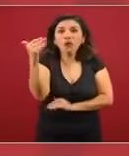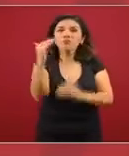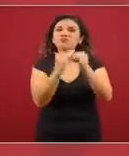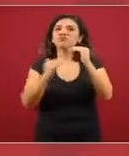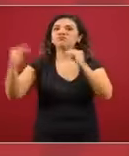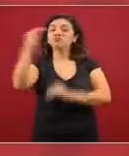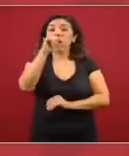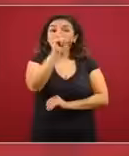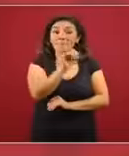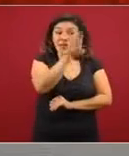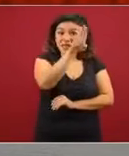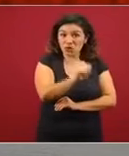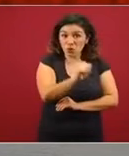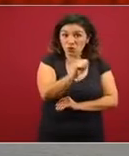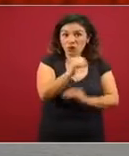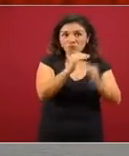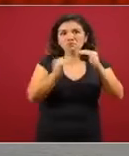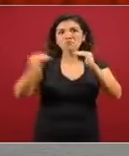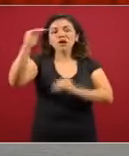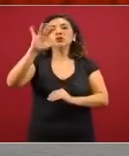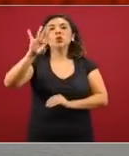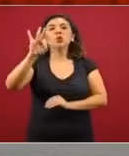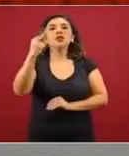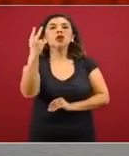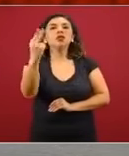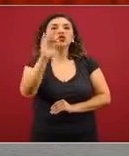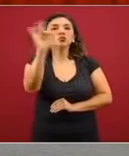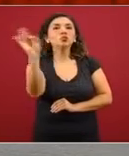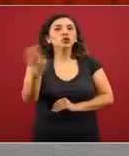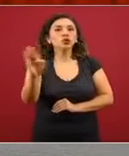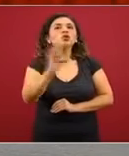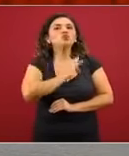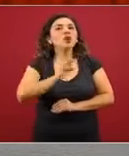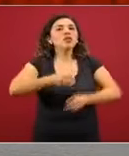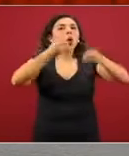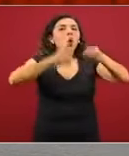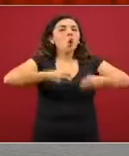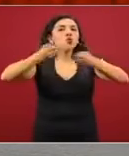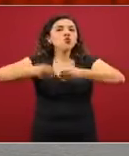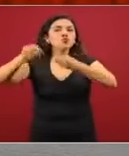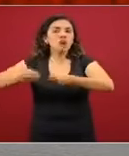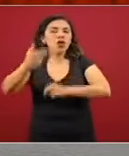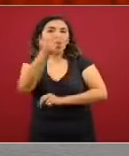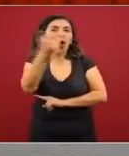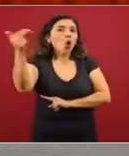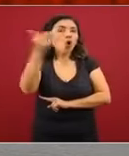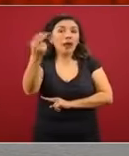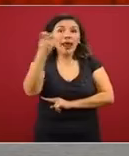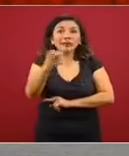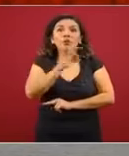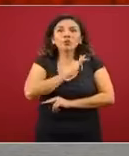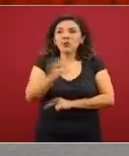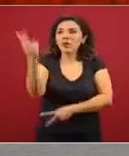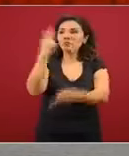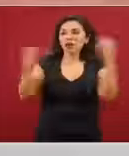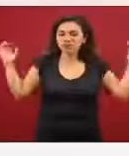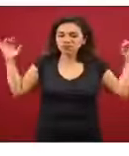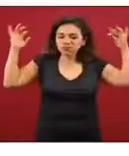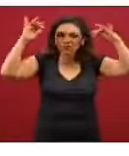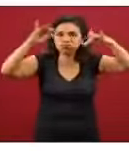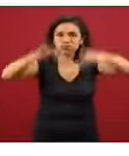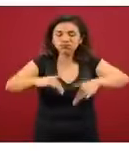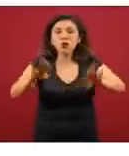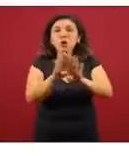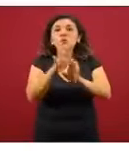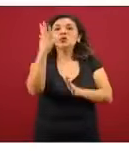29 a 42 por ciento de ocupación, que permitirá una llegada total del orden de